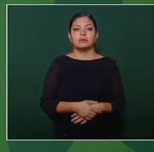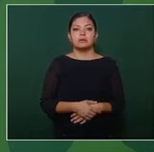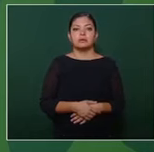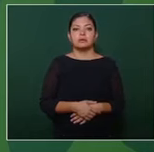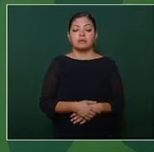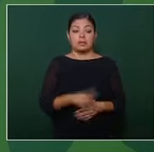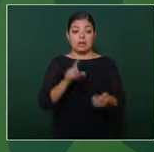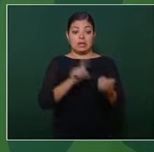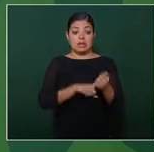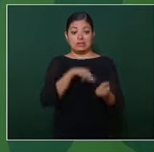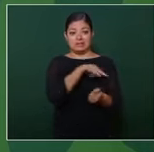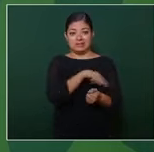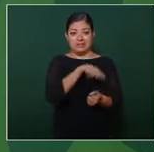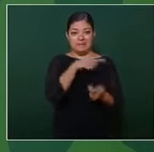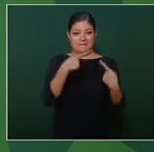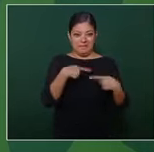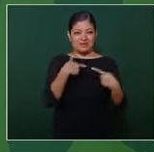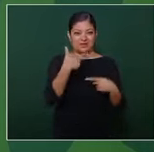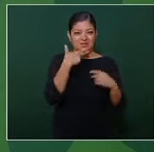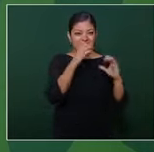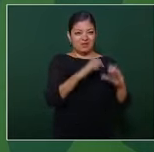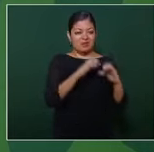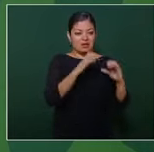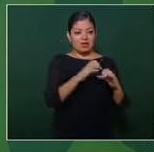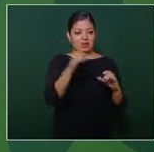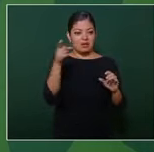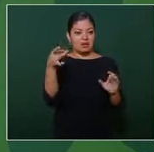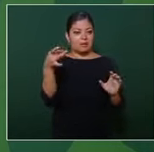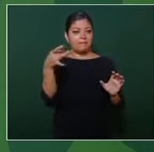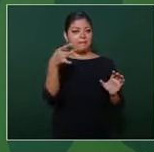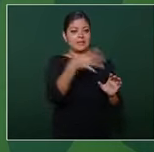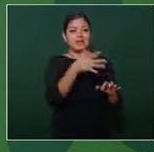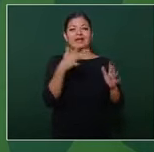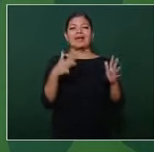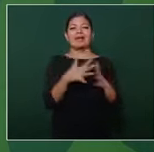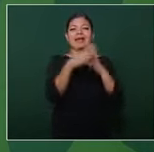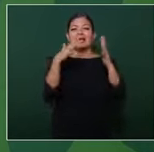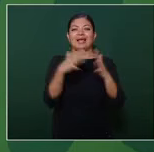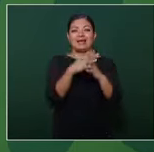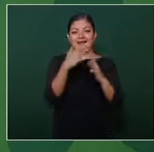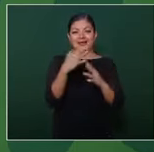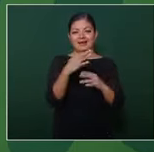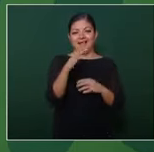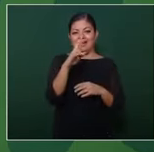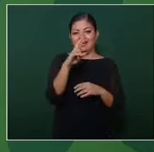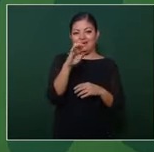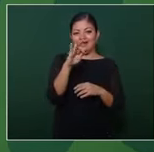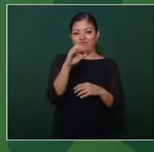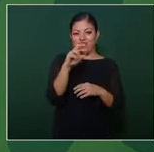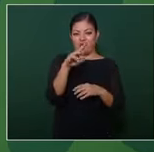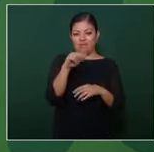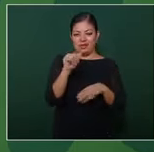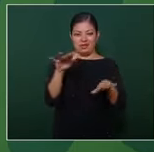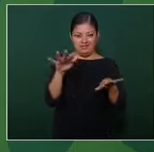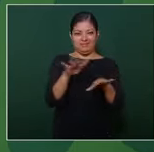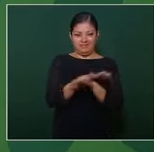derrotados los conservadores en la guerra de reforma también se van